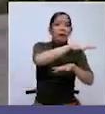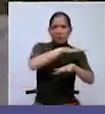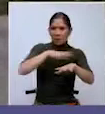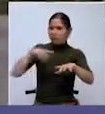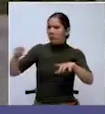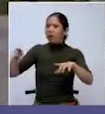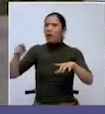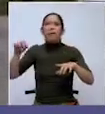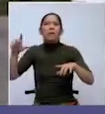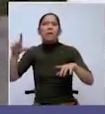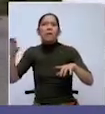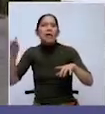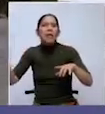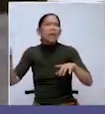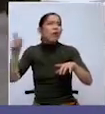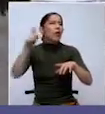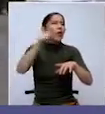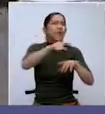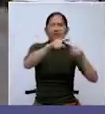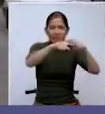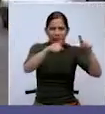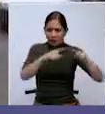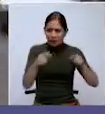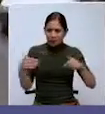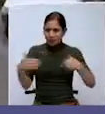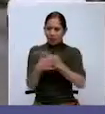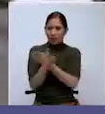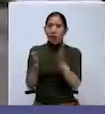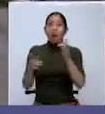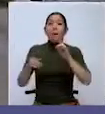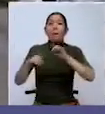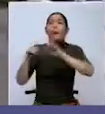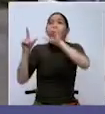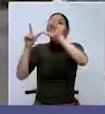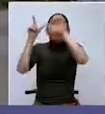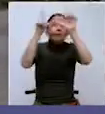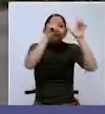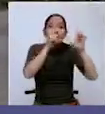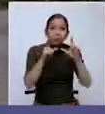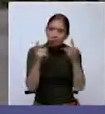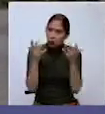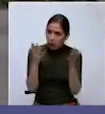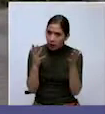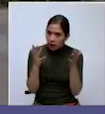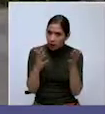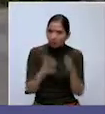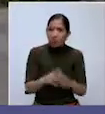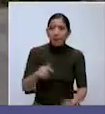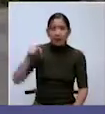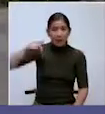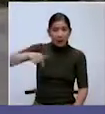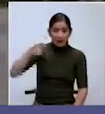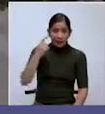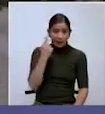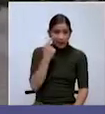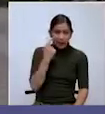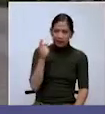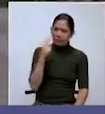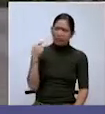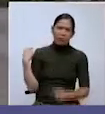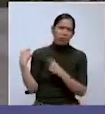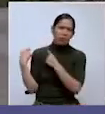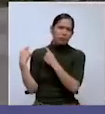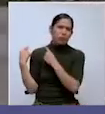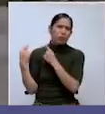Pillos, es una zona bastante poblada, pero no hay señalización, y esto ha ocurrido ya desde hace bastante tiempo, es